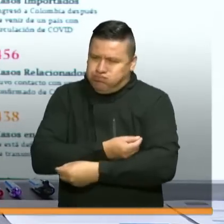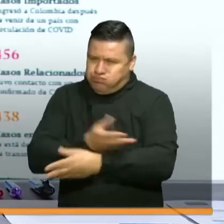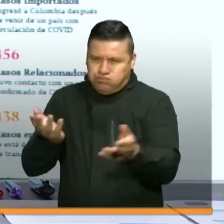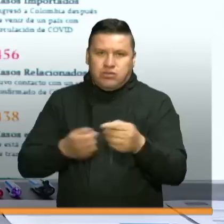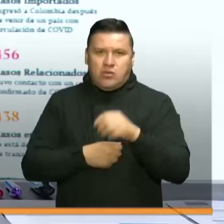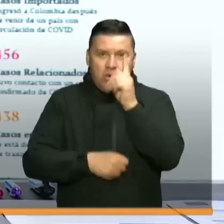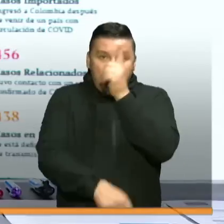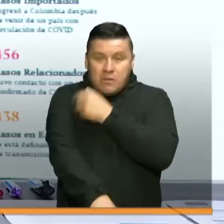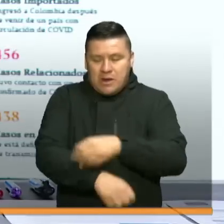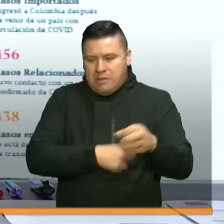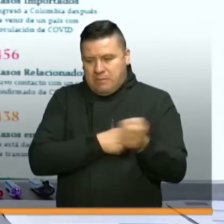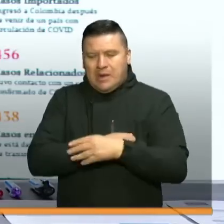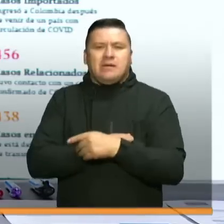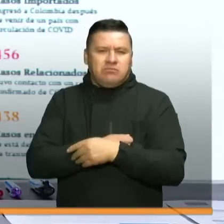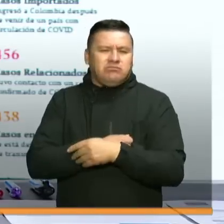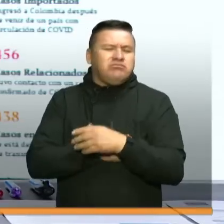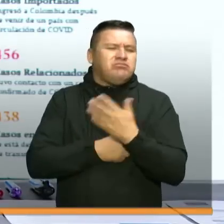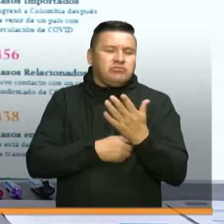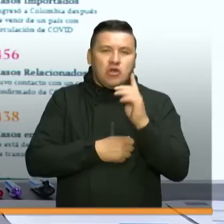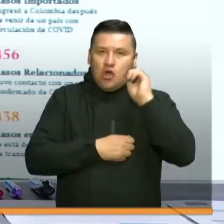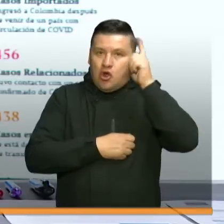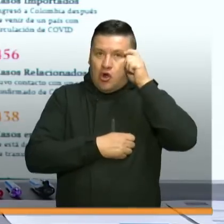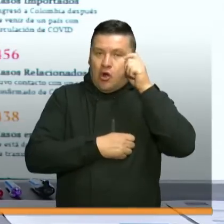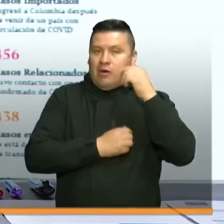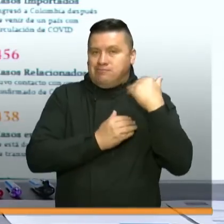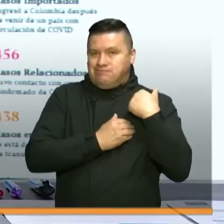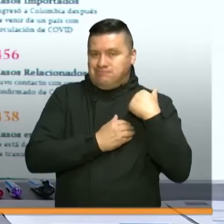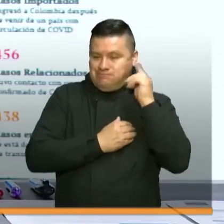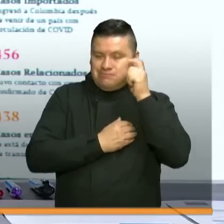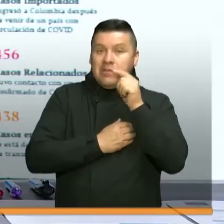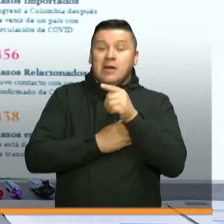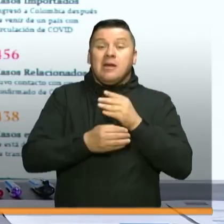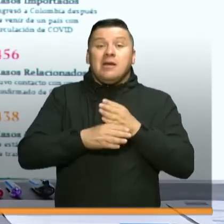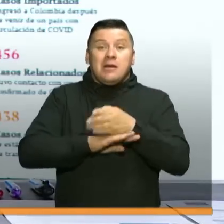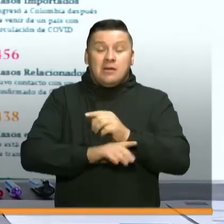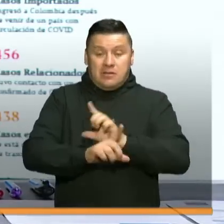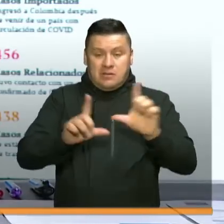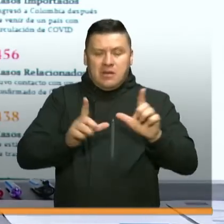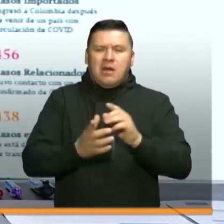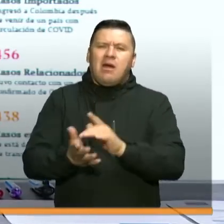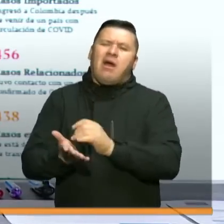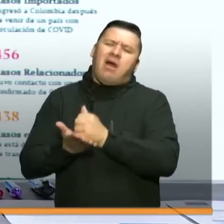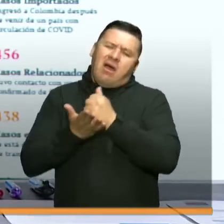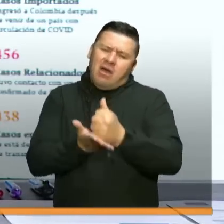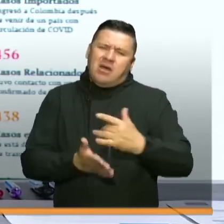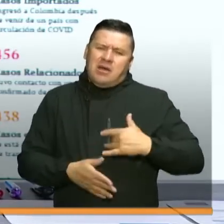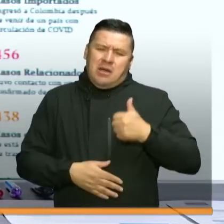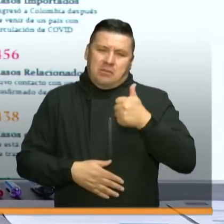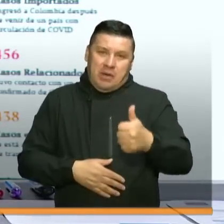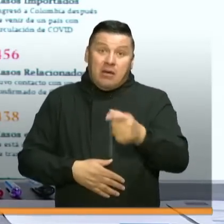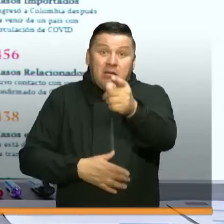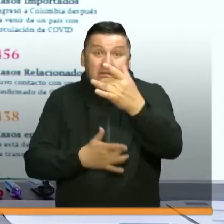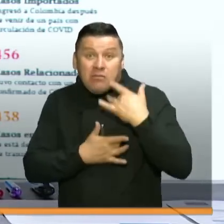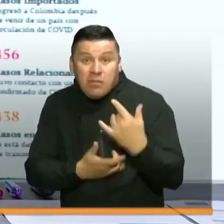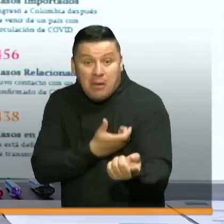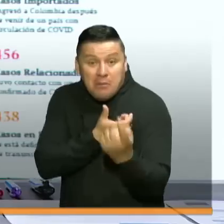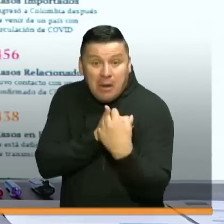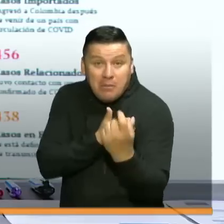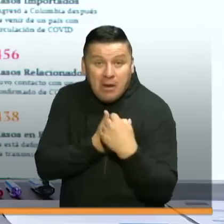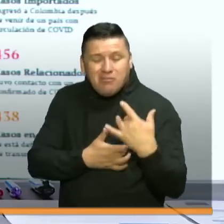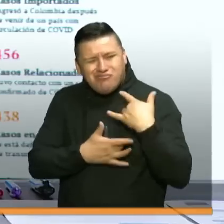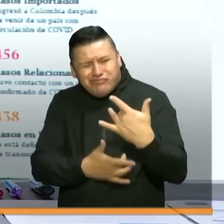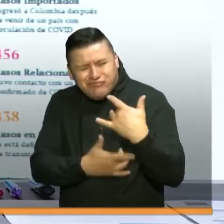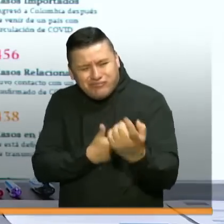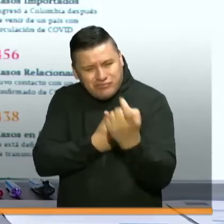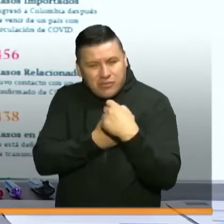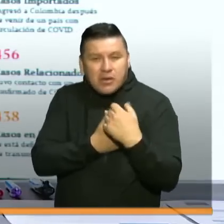los mercados que se están haciendo directamente por el Gobierno Nacional y a través de la plataforma Ayudarnos Hace Bien. Ustedes con sus donaciones también están